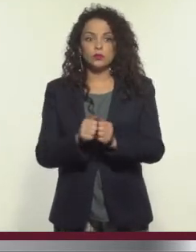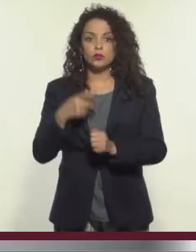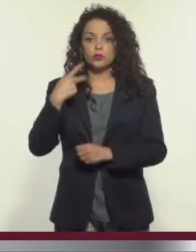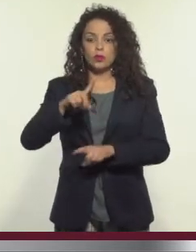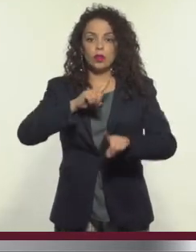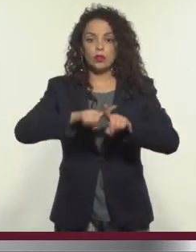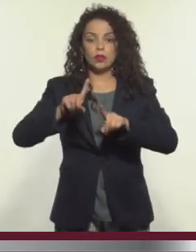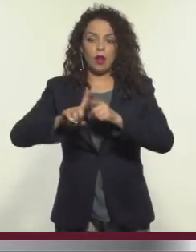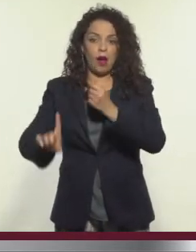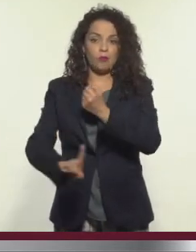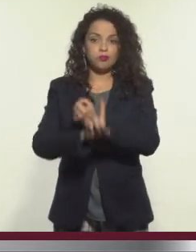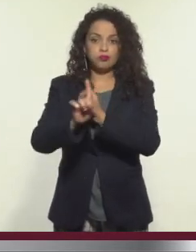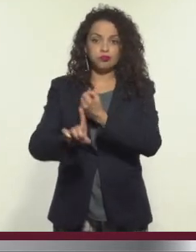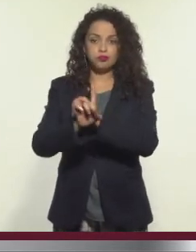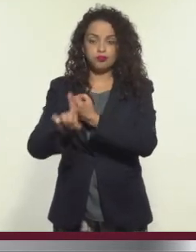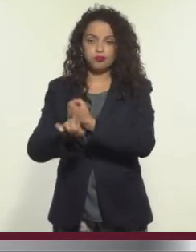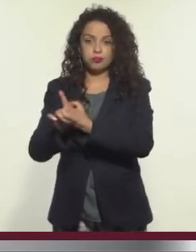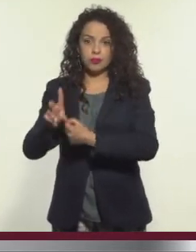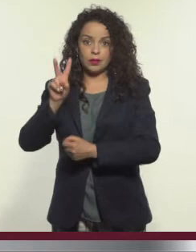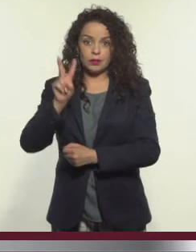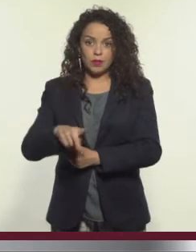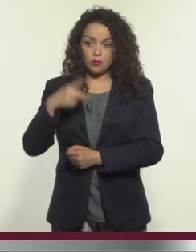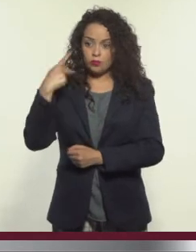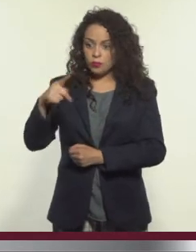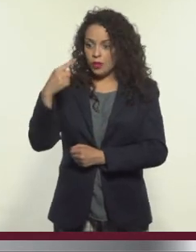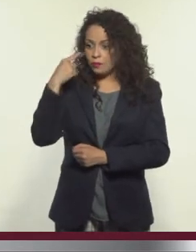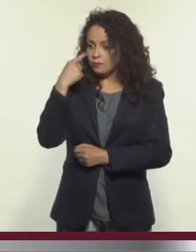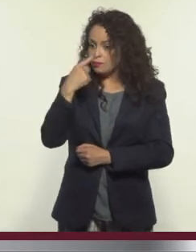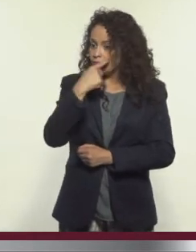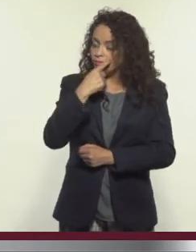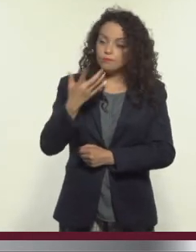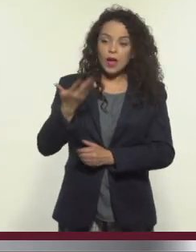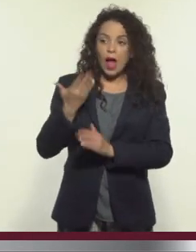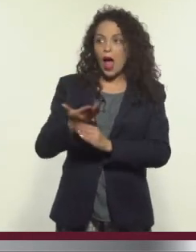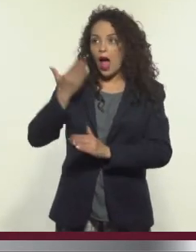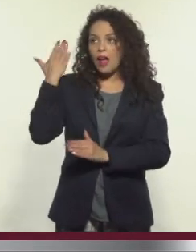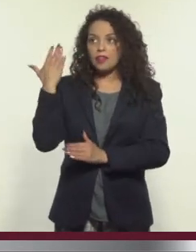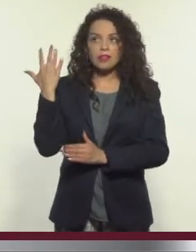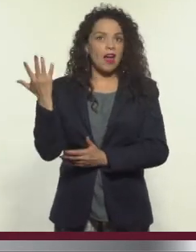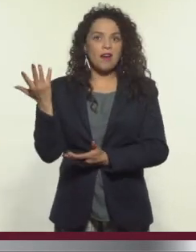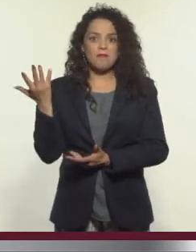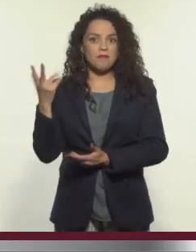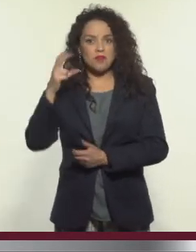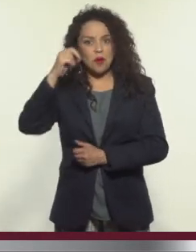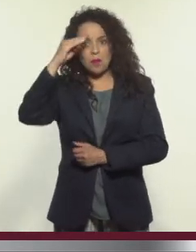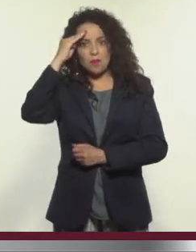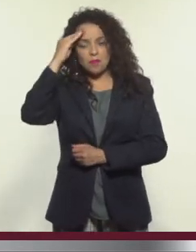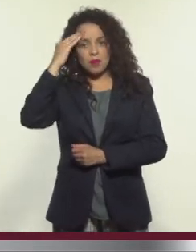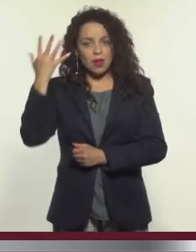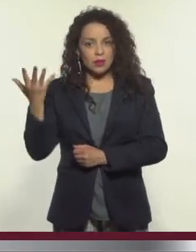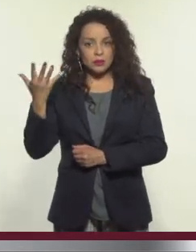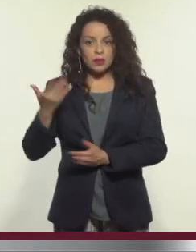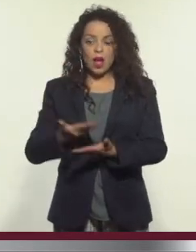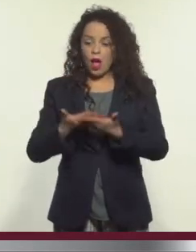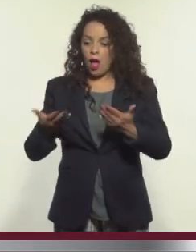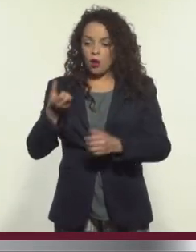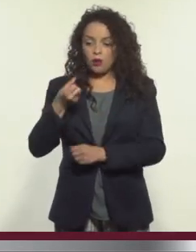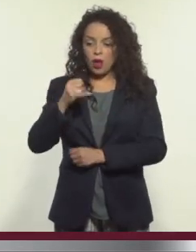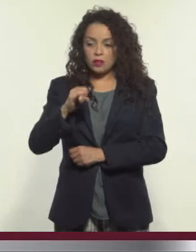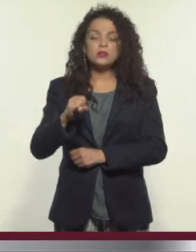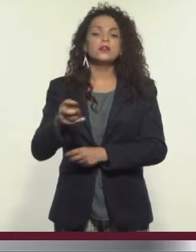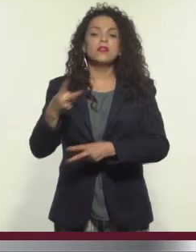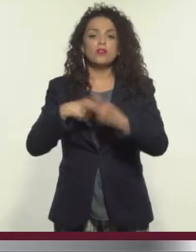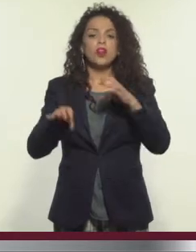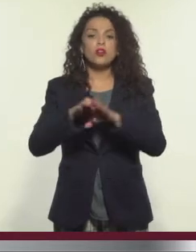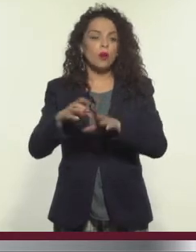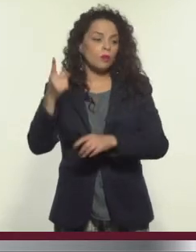de distintas problemáticas desde una perspectiva que no tenían ni podían haber tenido de otra manera más